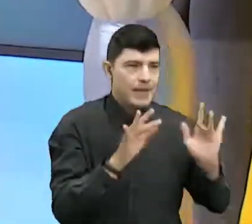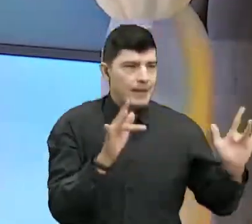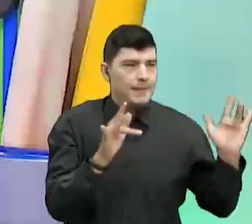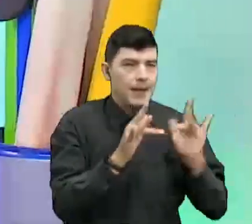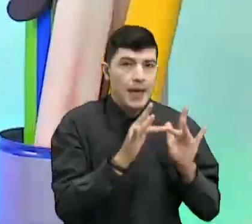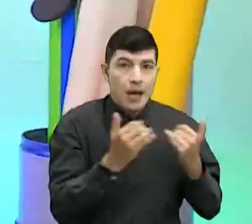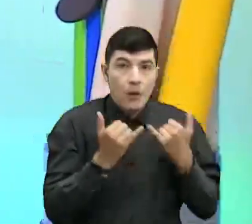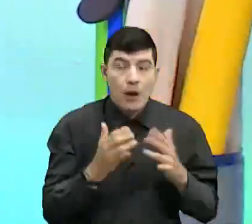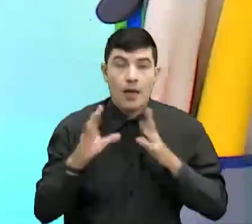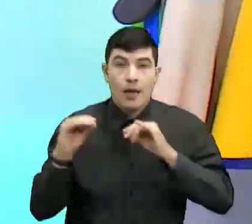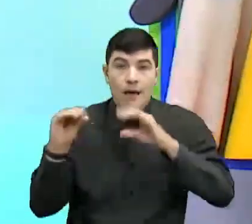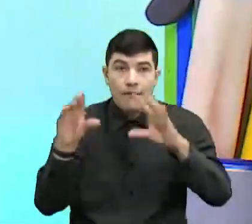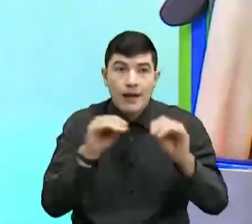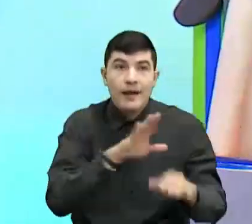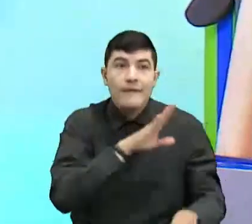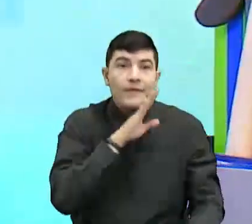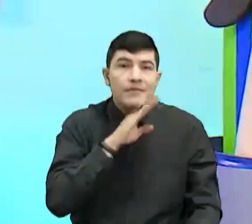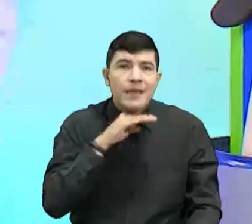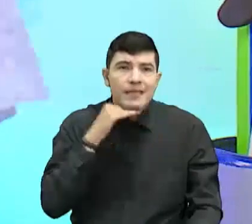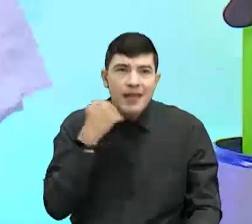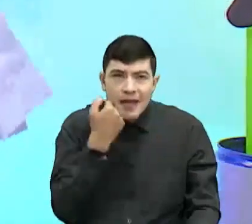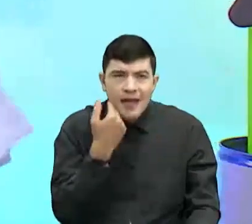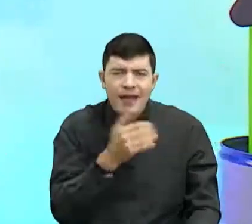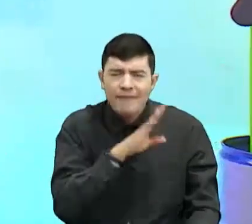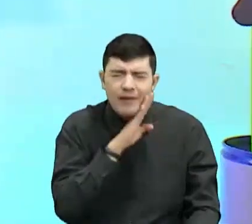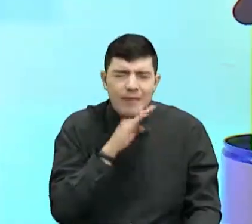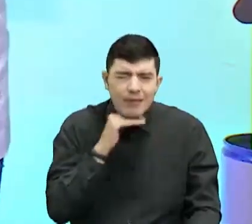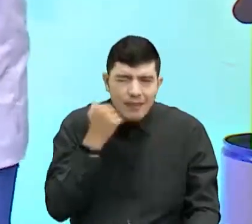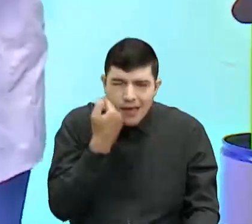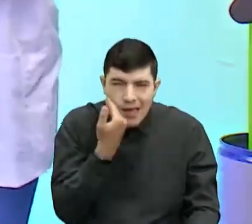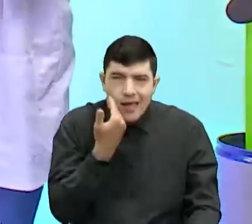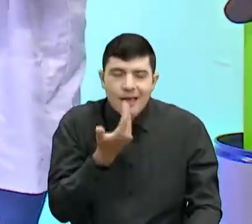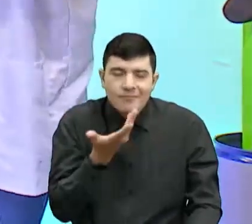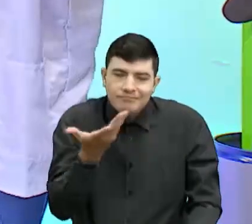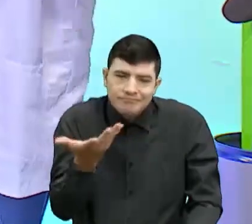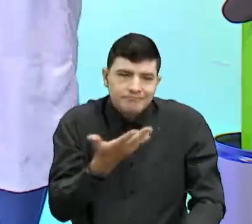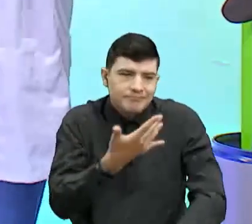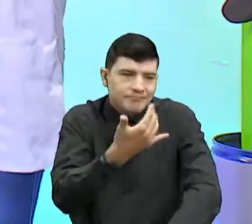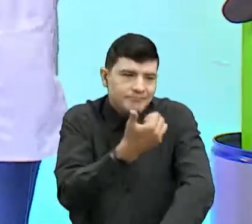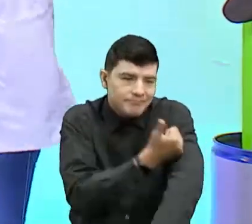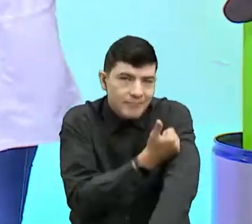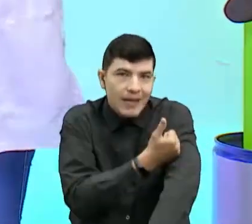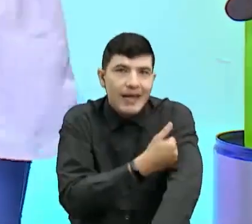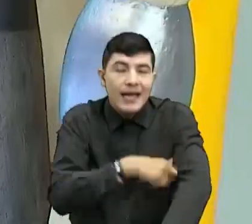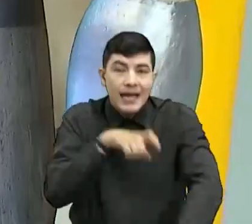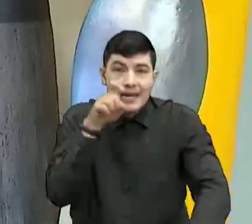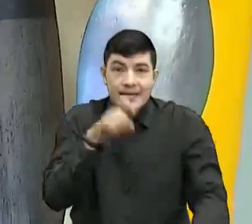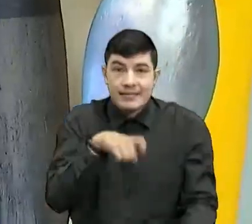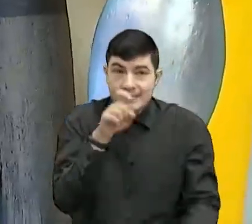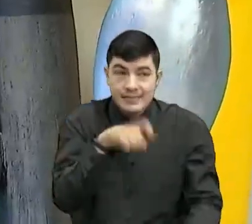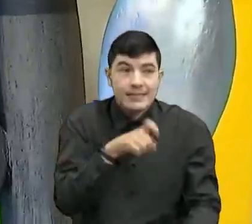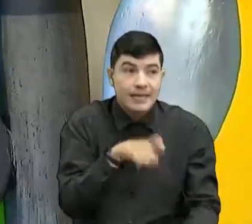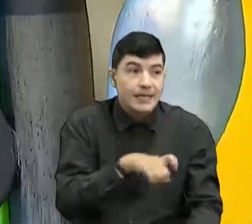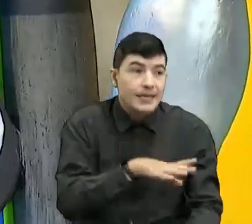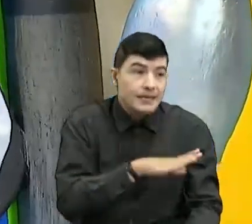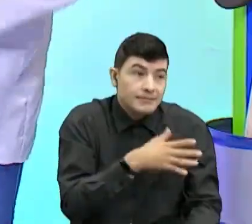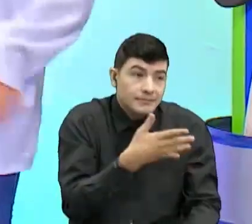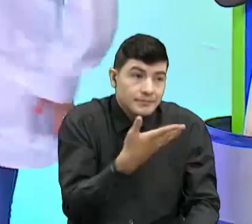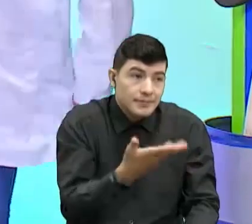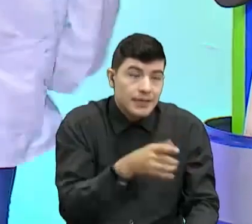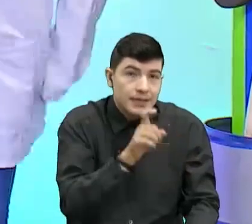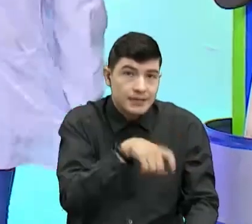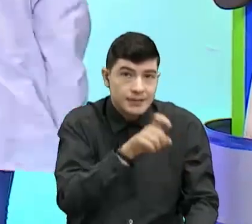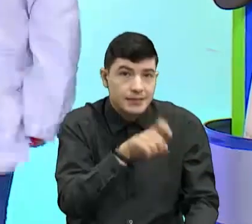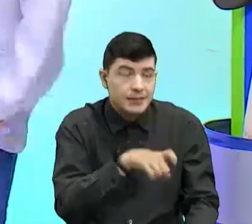enfermedades y las vacunas necesito... Me queda como un poquito grande, ¿no? Necesito una engermera. ¿Una engermera yo? Sí. No puedo hacer una